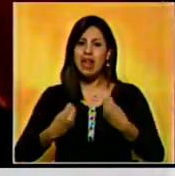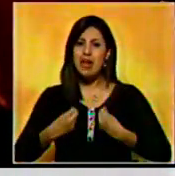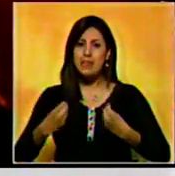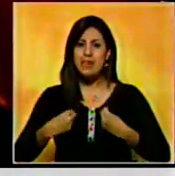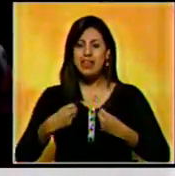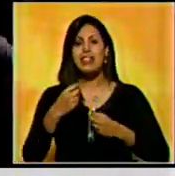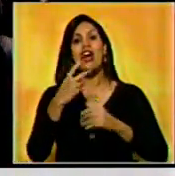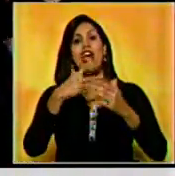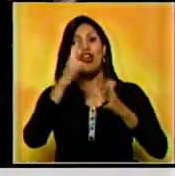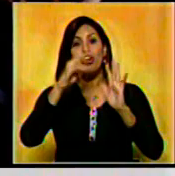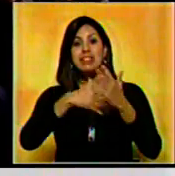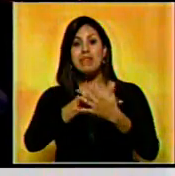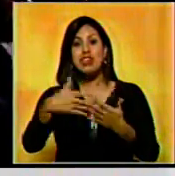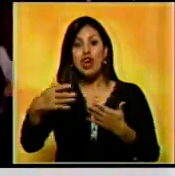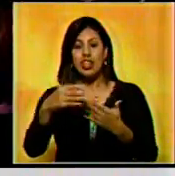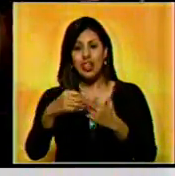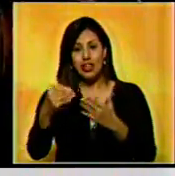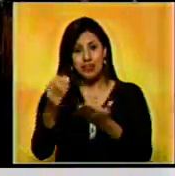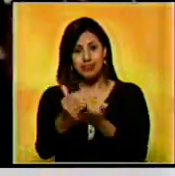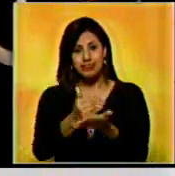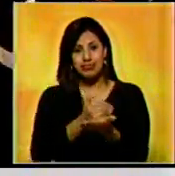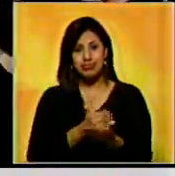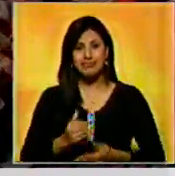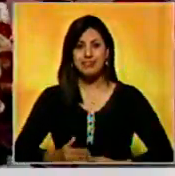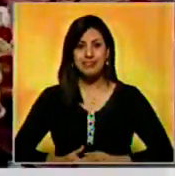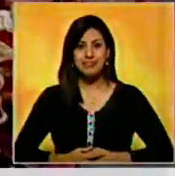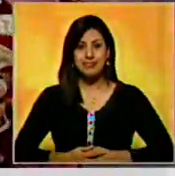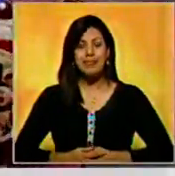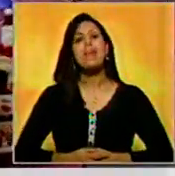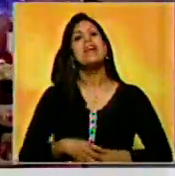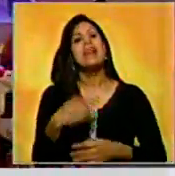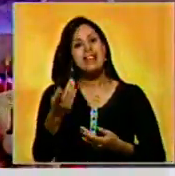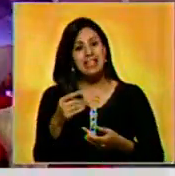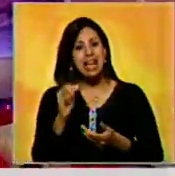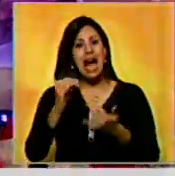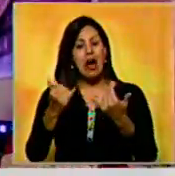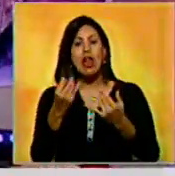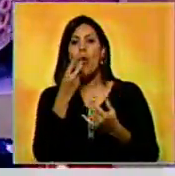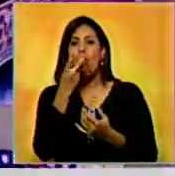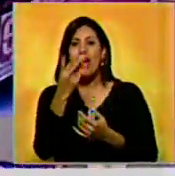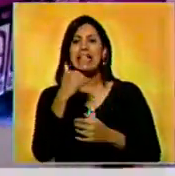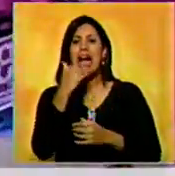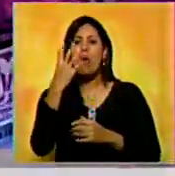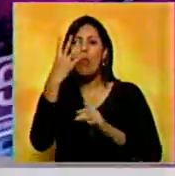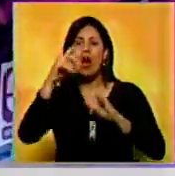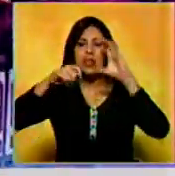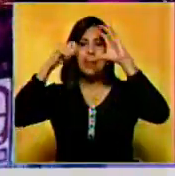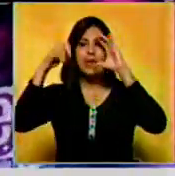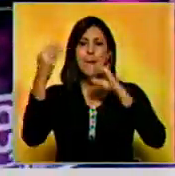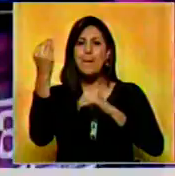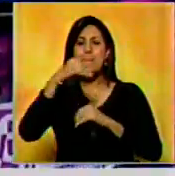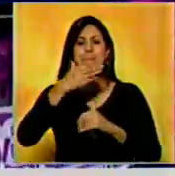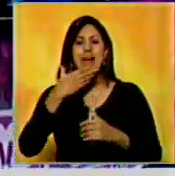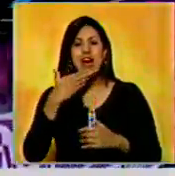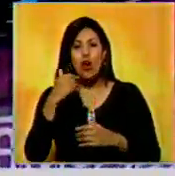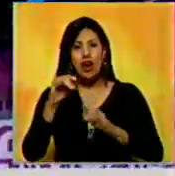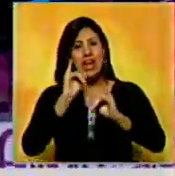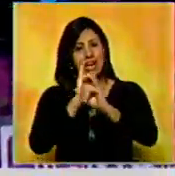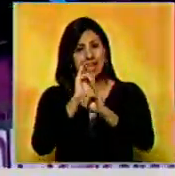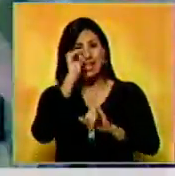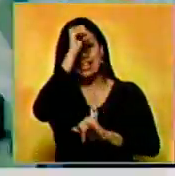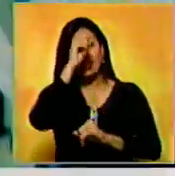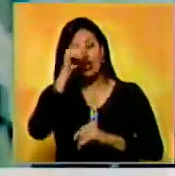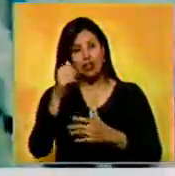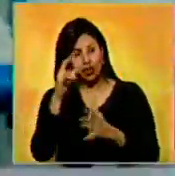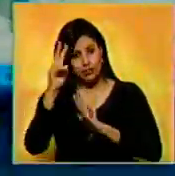con 12 millones de dólares en ingresos. Y a continuación realizamos un conteo de los cuatro videos musicales más vistos en la web de este